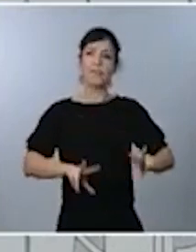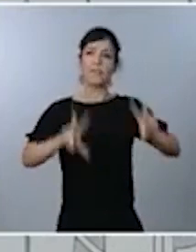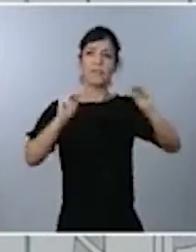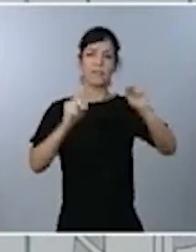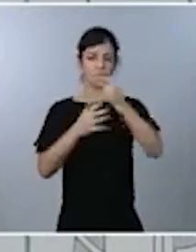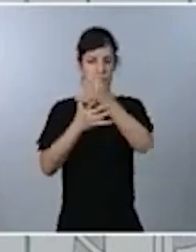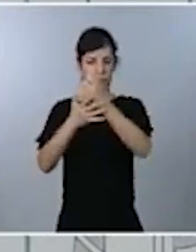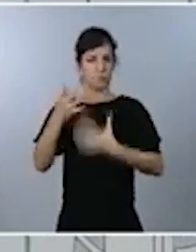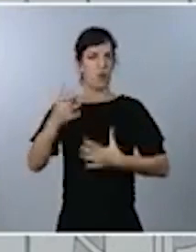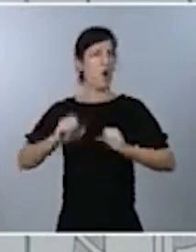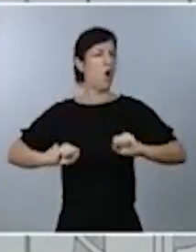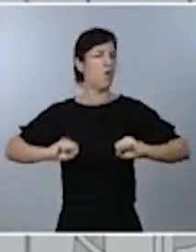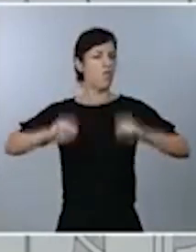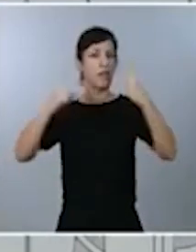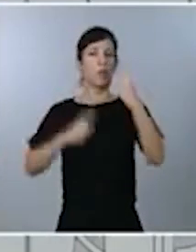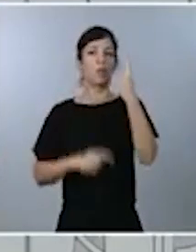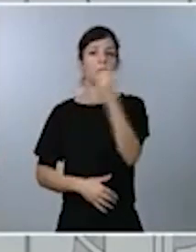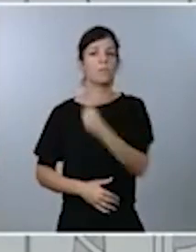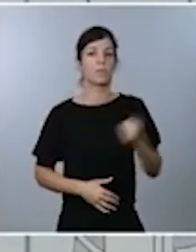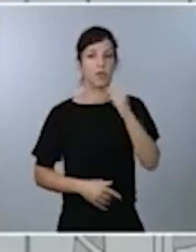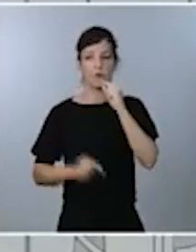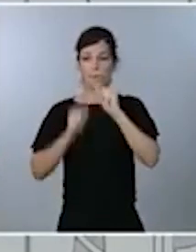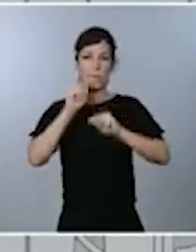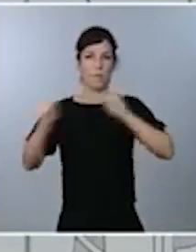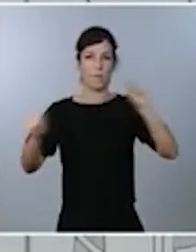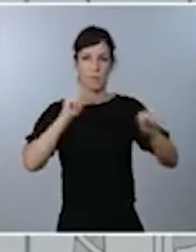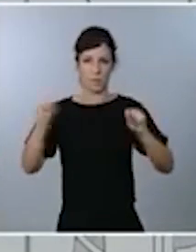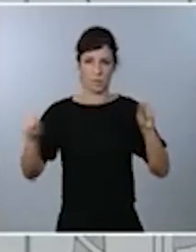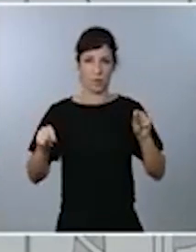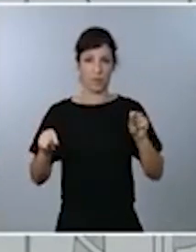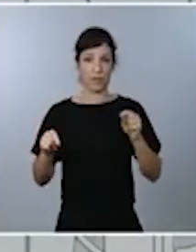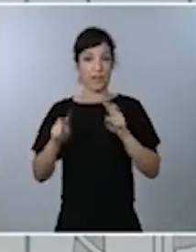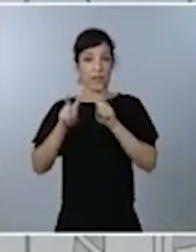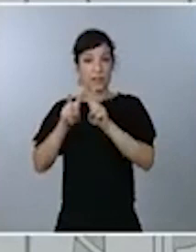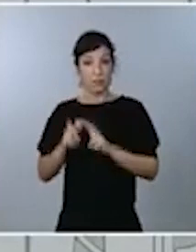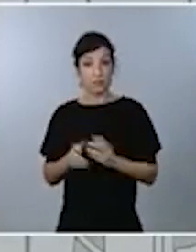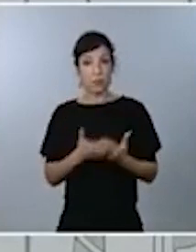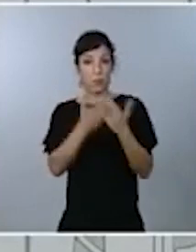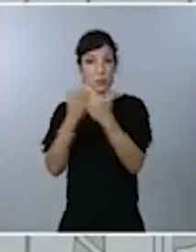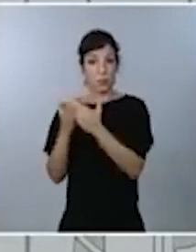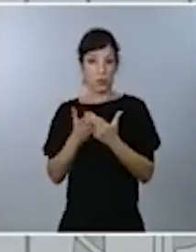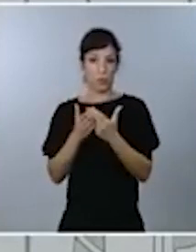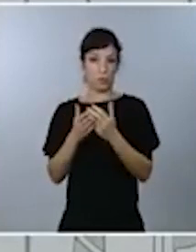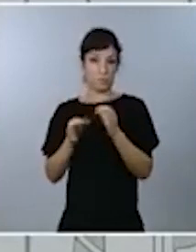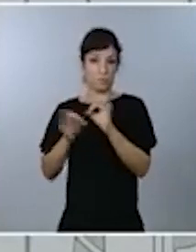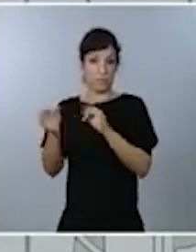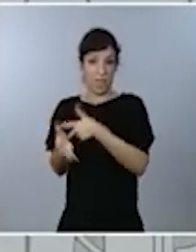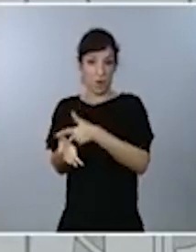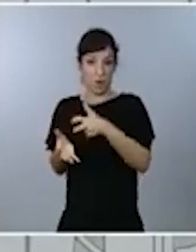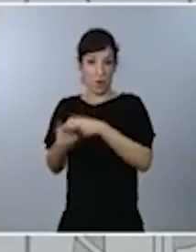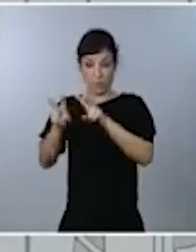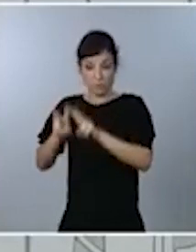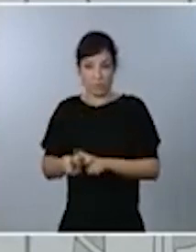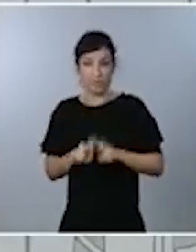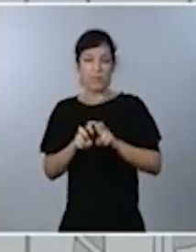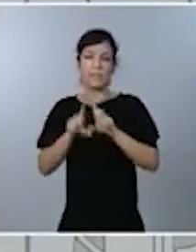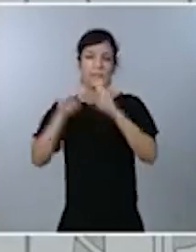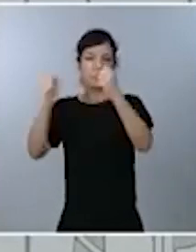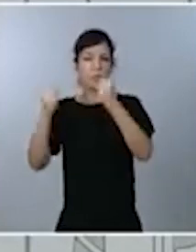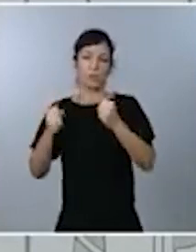contagios, los estudios de cero prevalencia que han hecho las instituciones públicas con expertos científicos a la cabeza